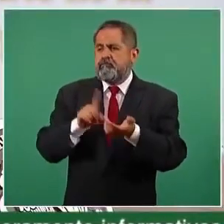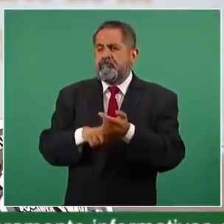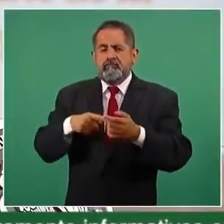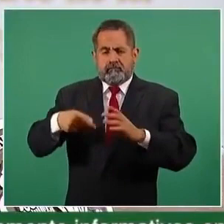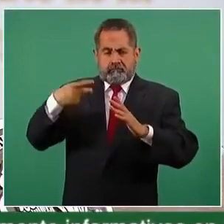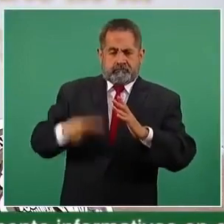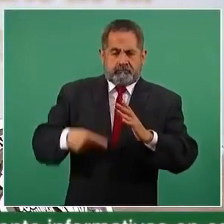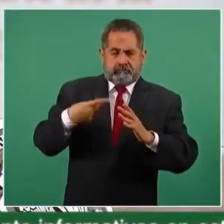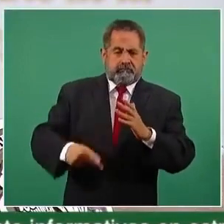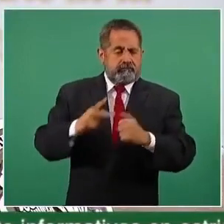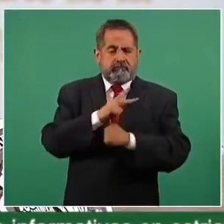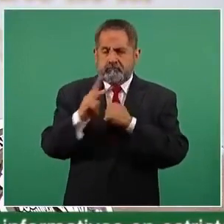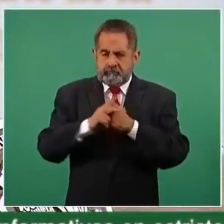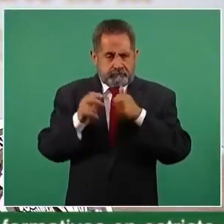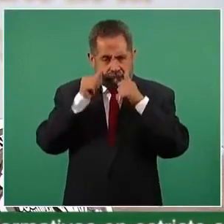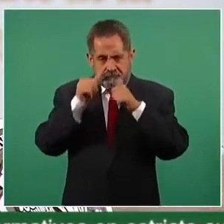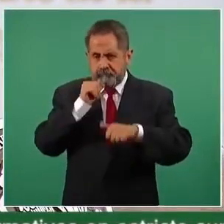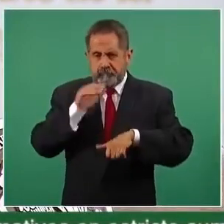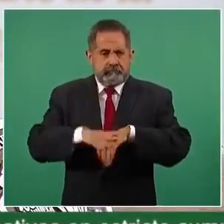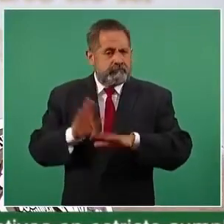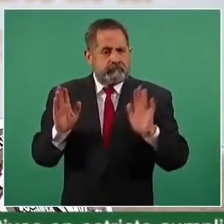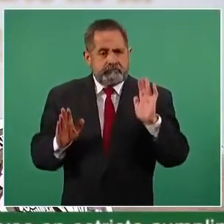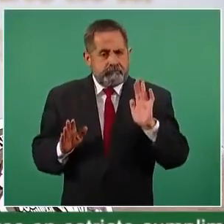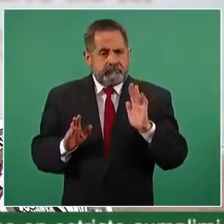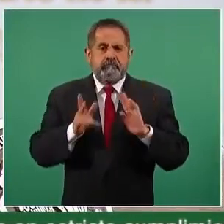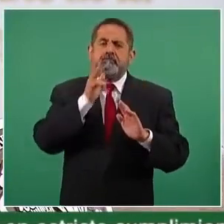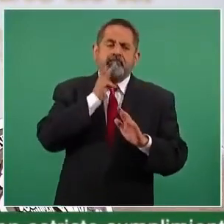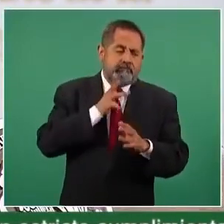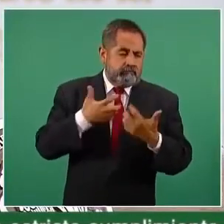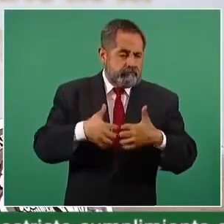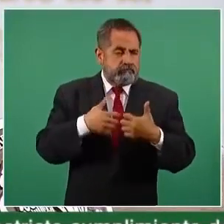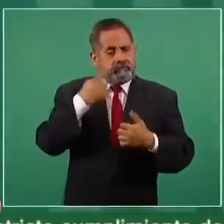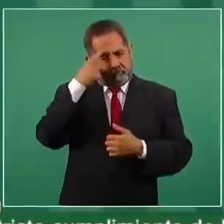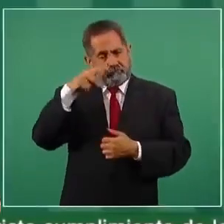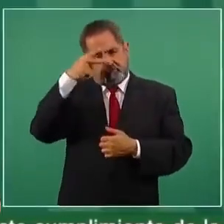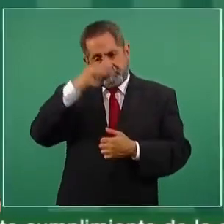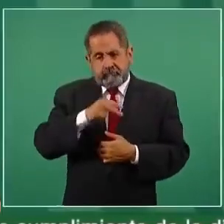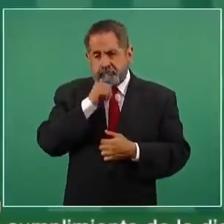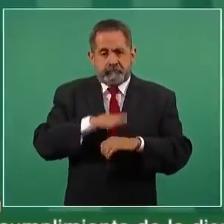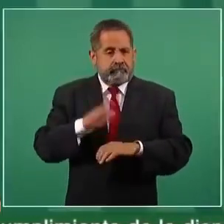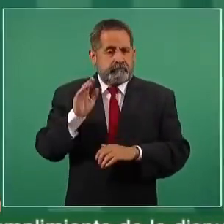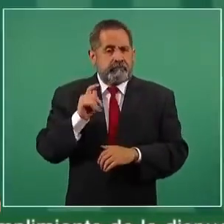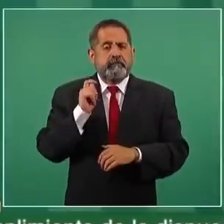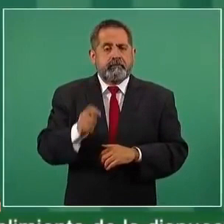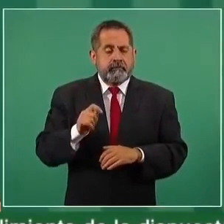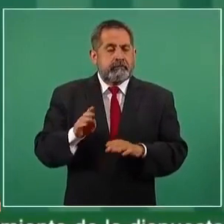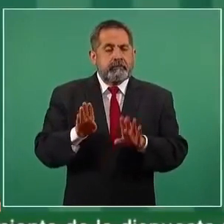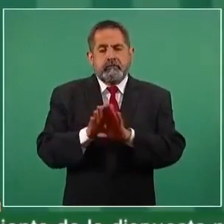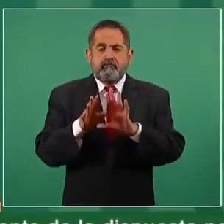interno, lo cual implica